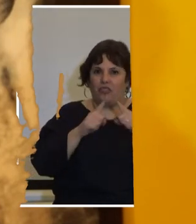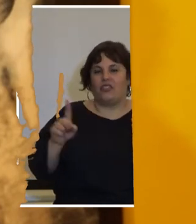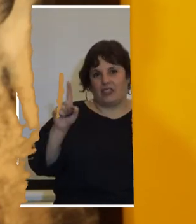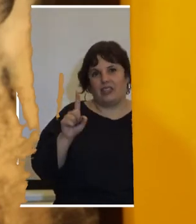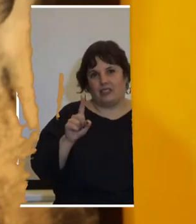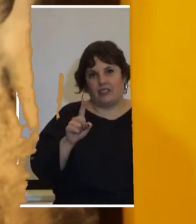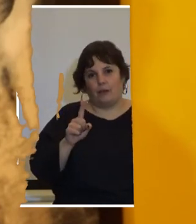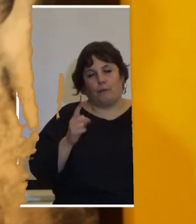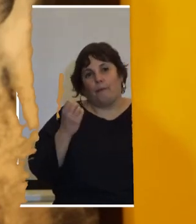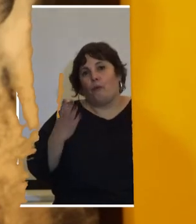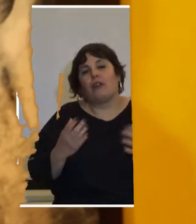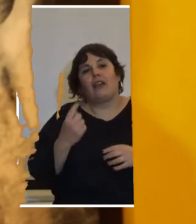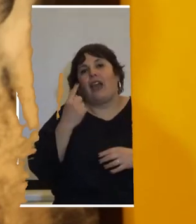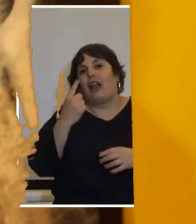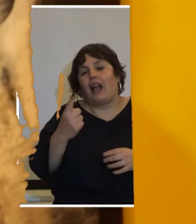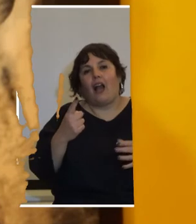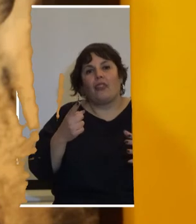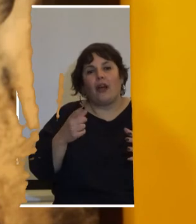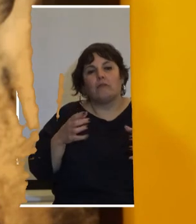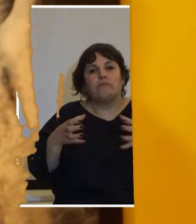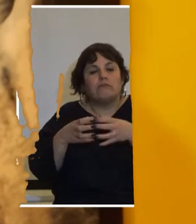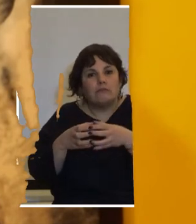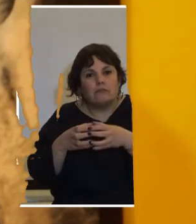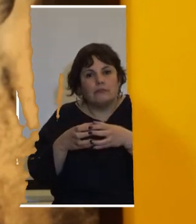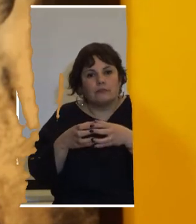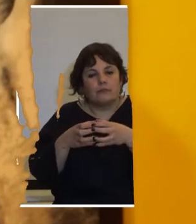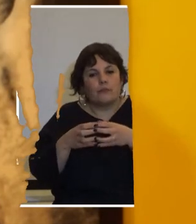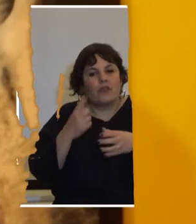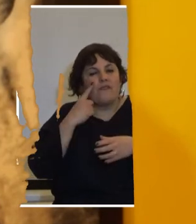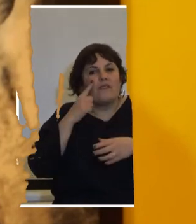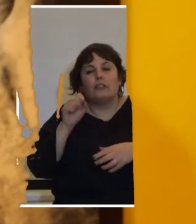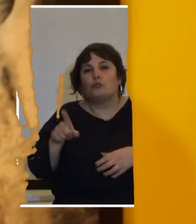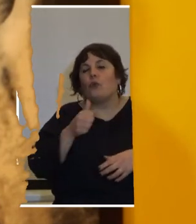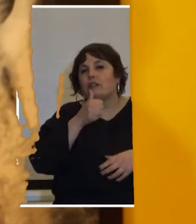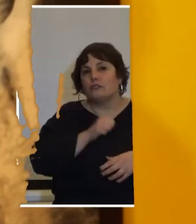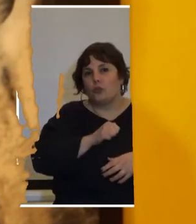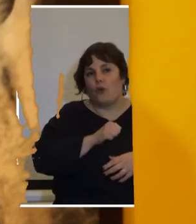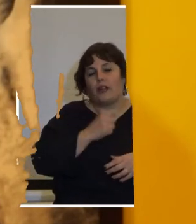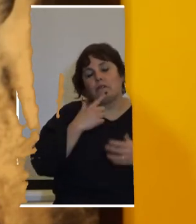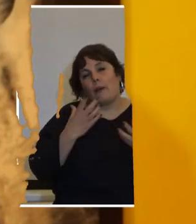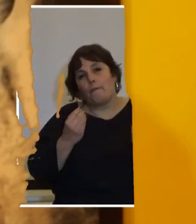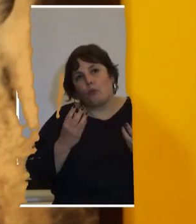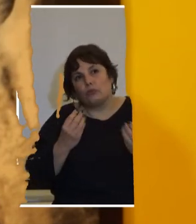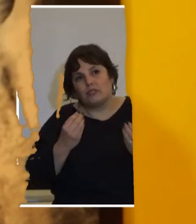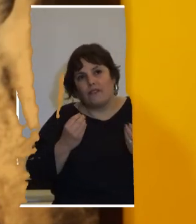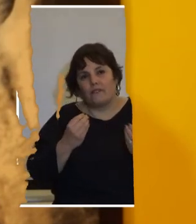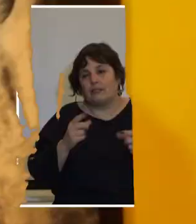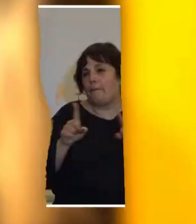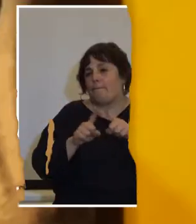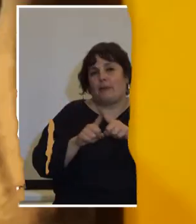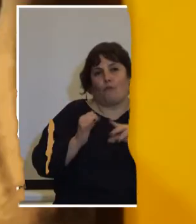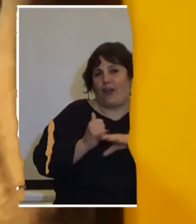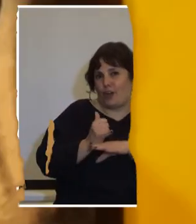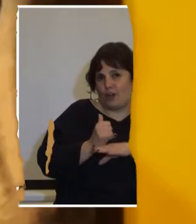porque cada generación vive su historia y muchas veces comete los mismos errores